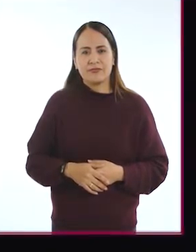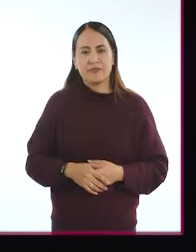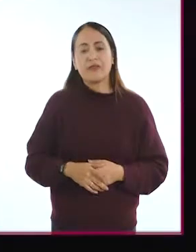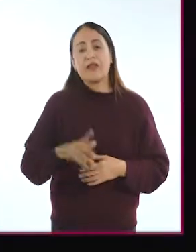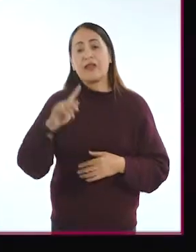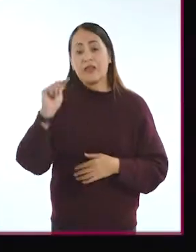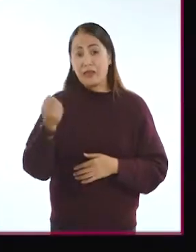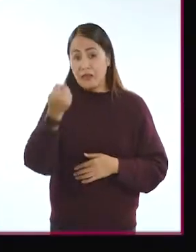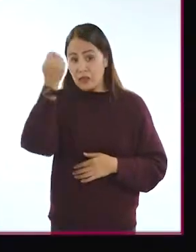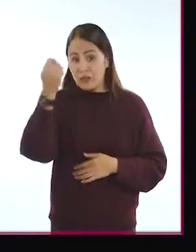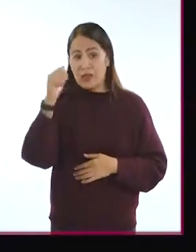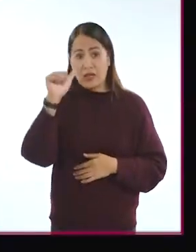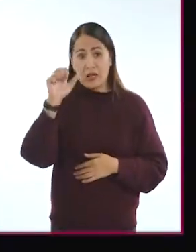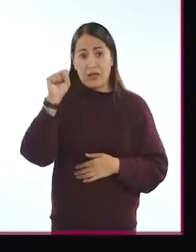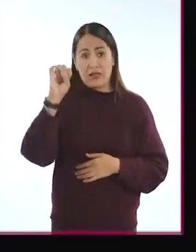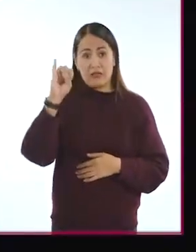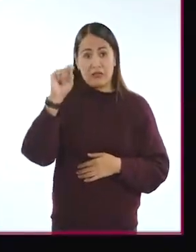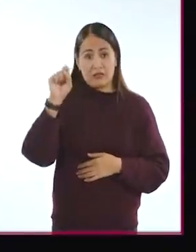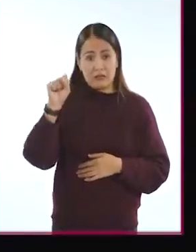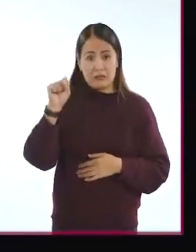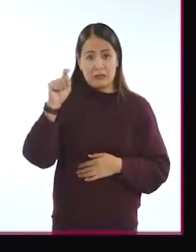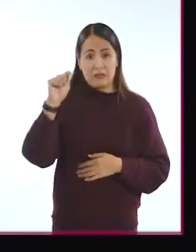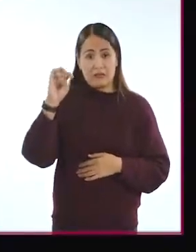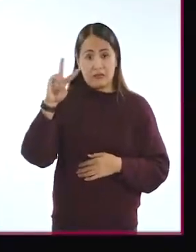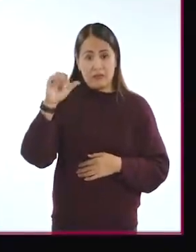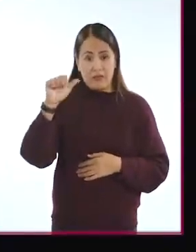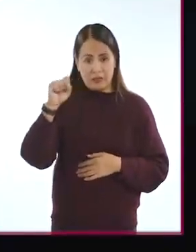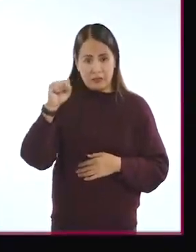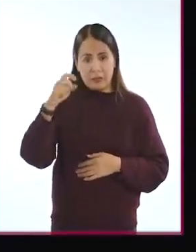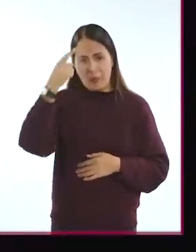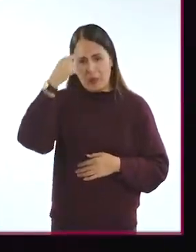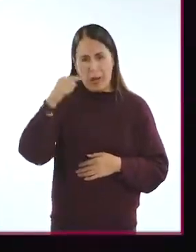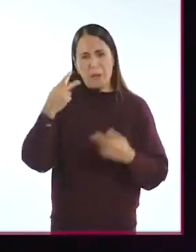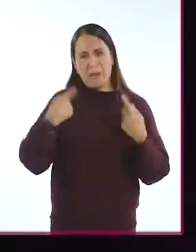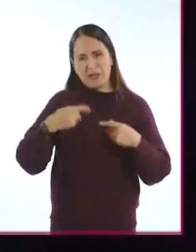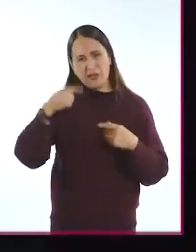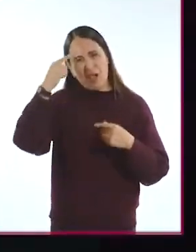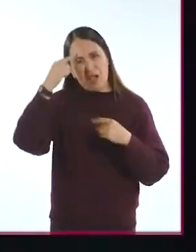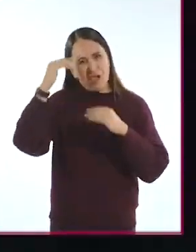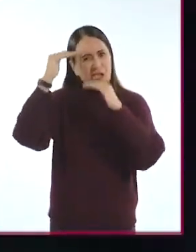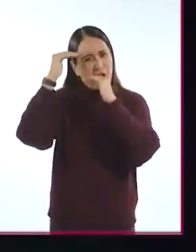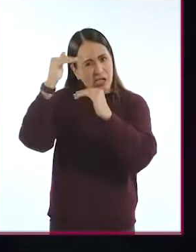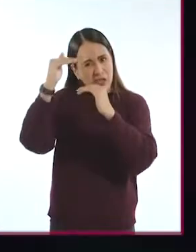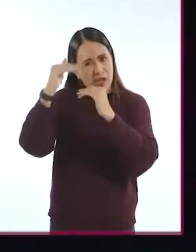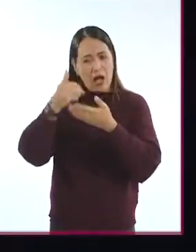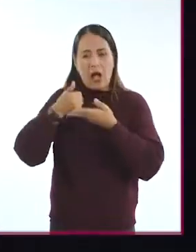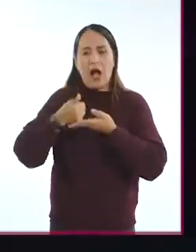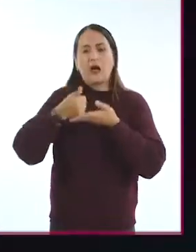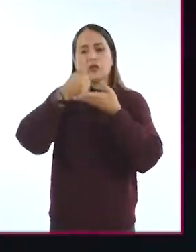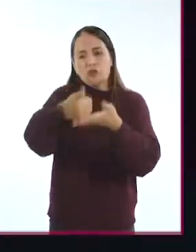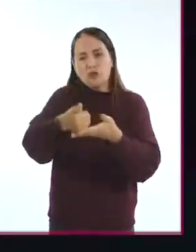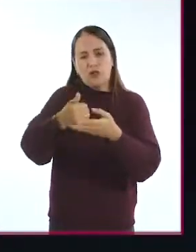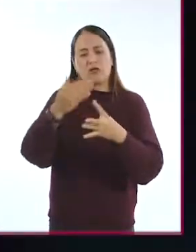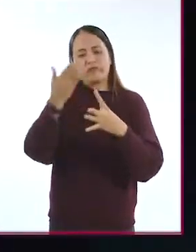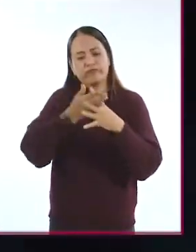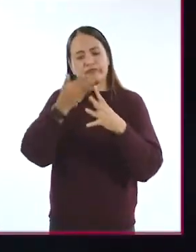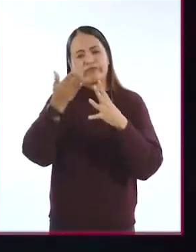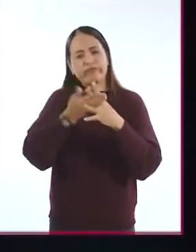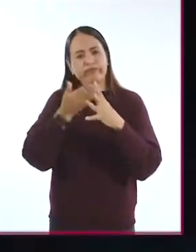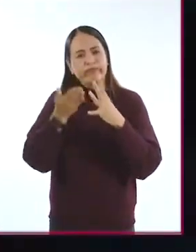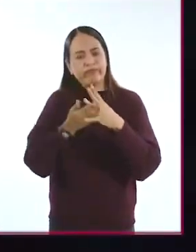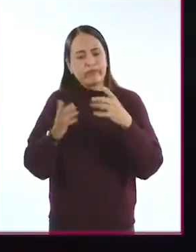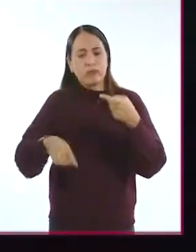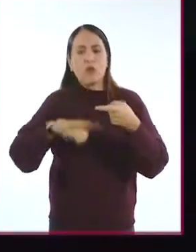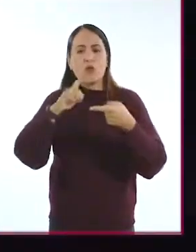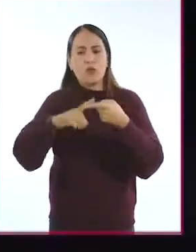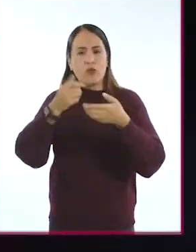Las tecnologías asistivas que existen para ayudar a las personas con alguna limitación cognitiva se subdividen en